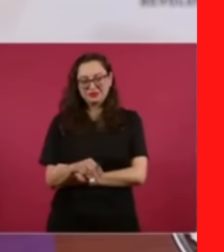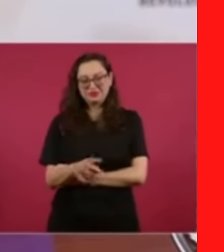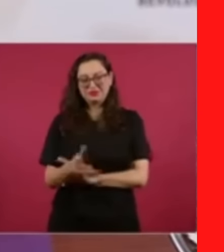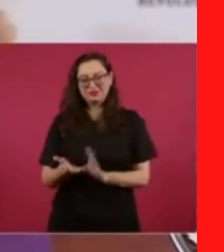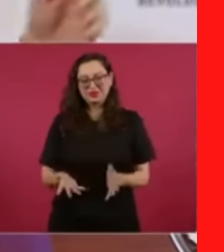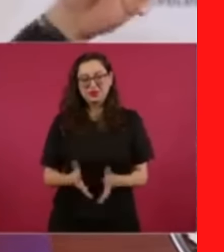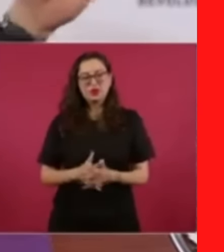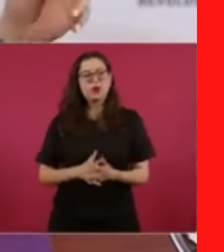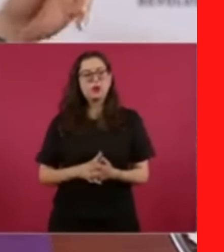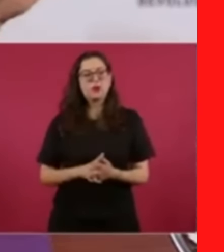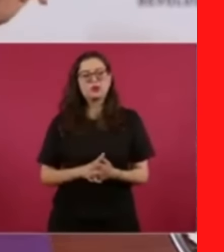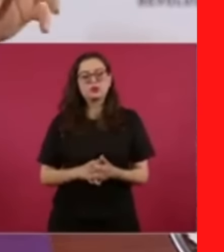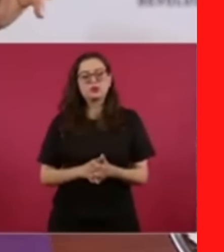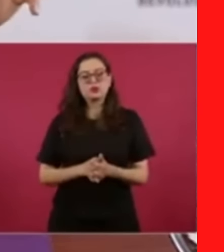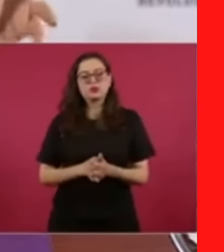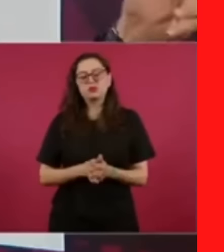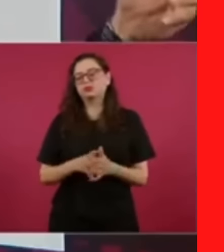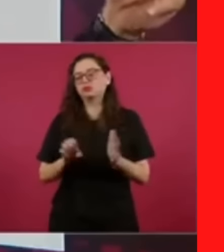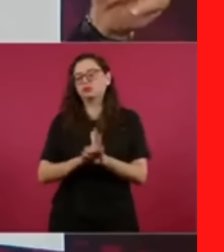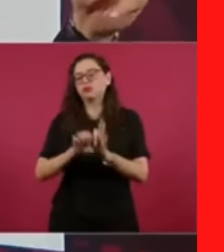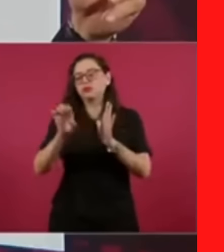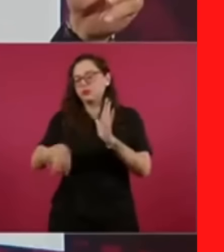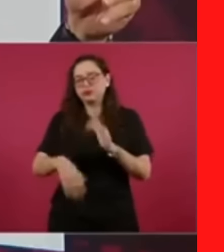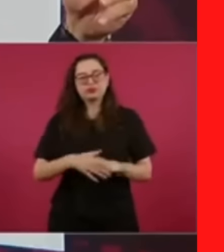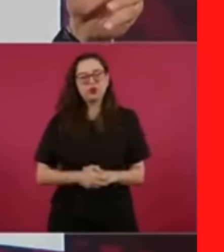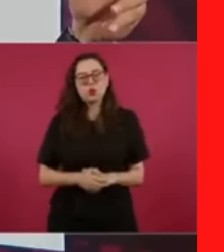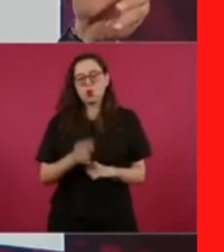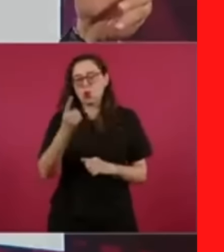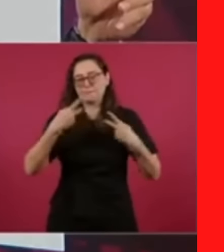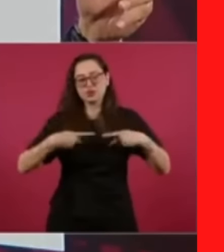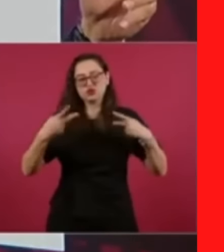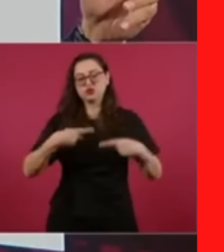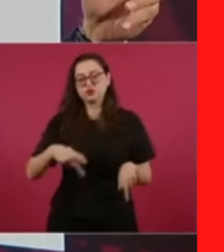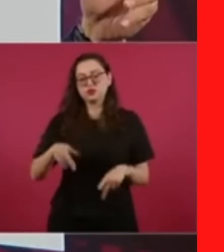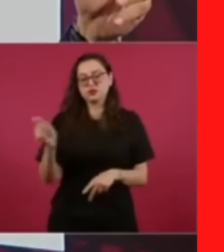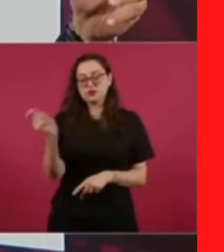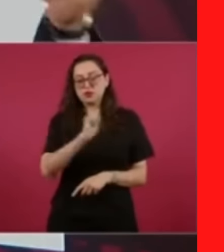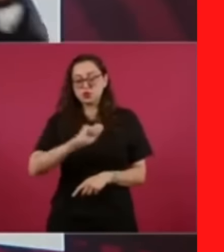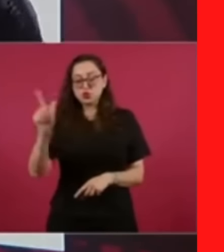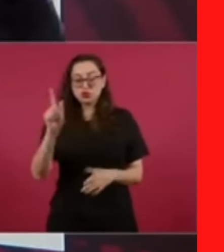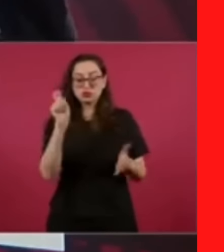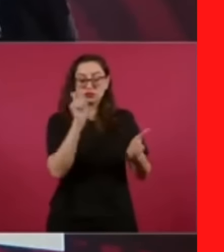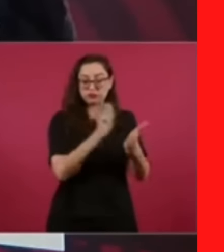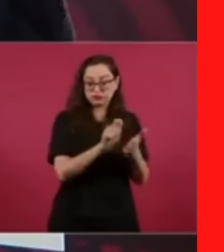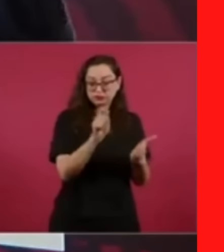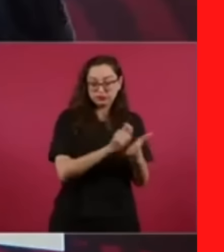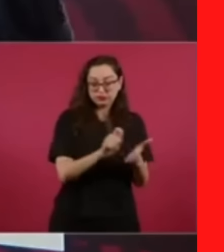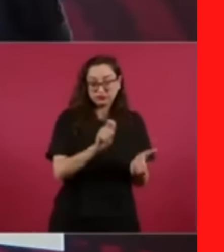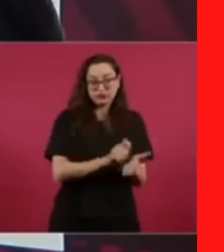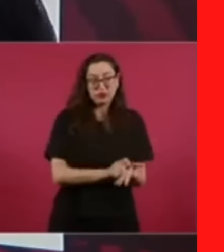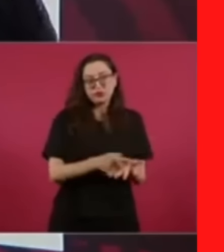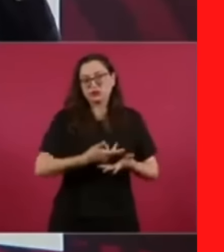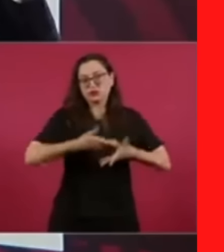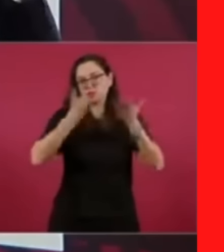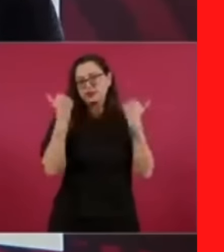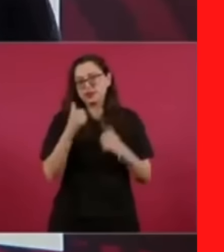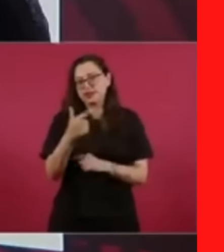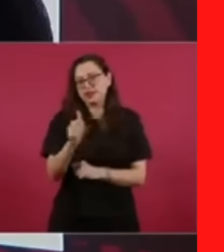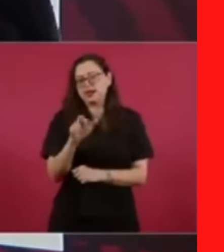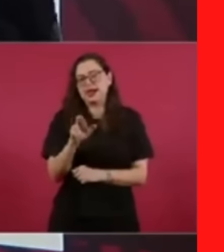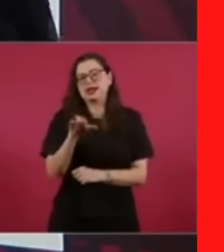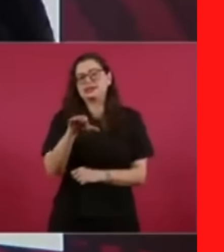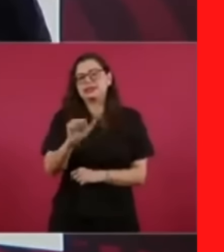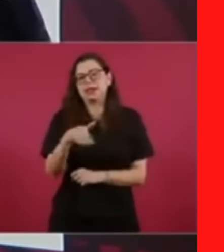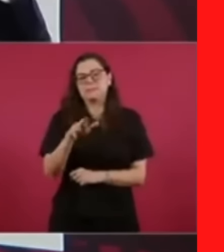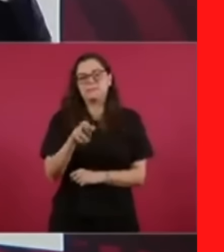periodístico. Por ejemplo, hay un escritor famoso, hablando por ejemplo de García Márquez o